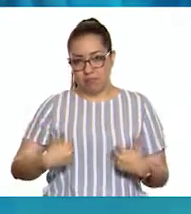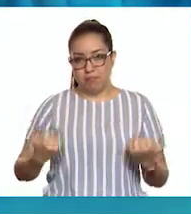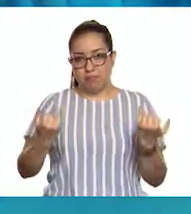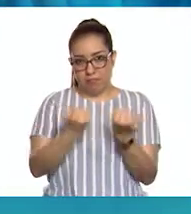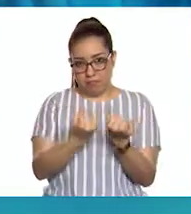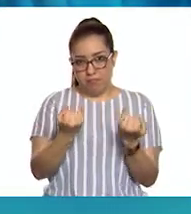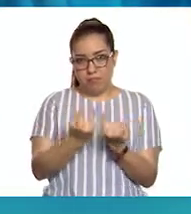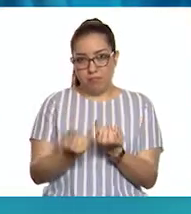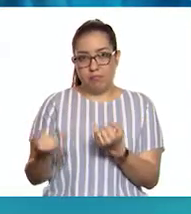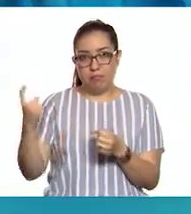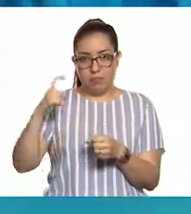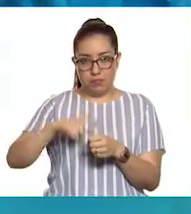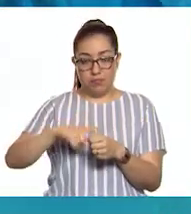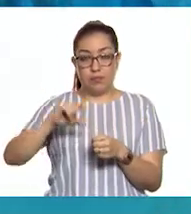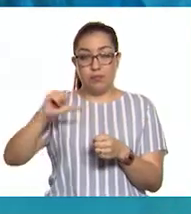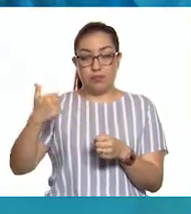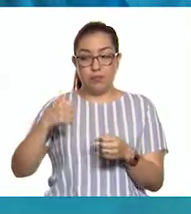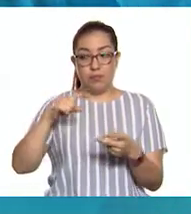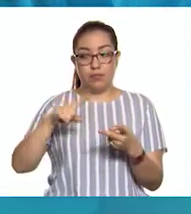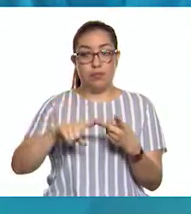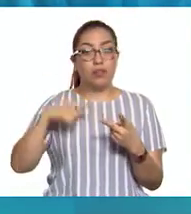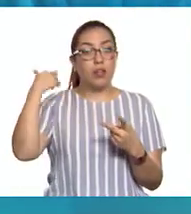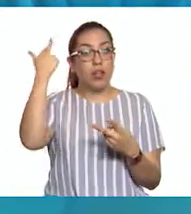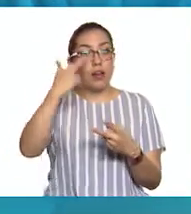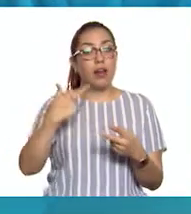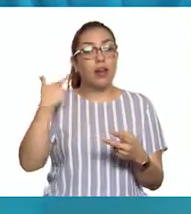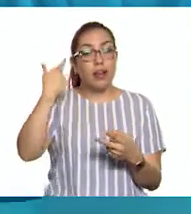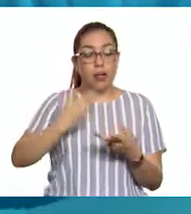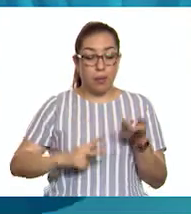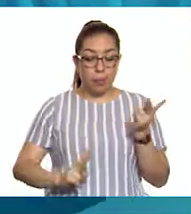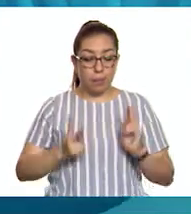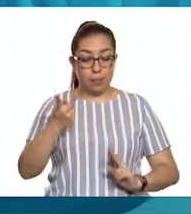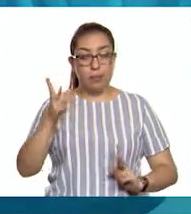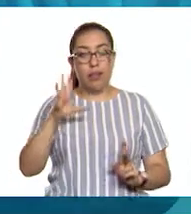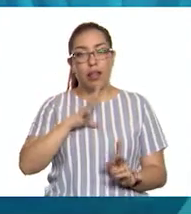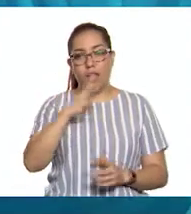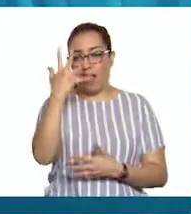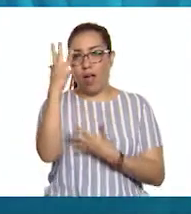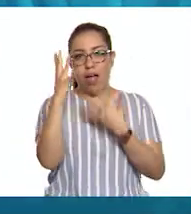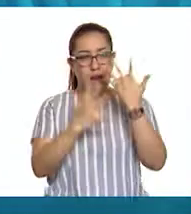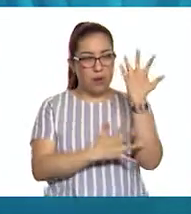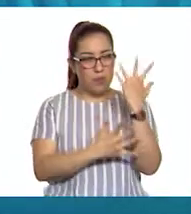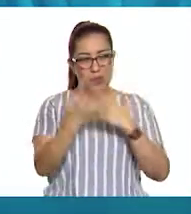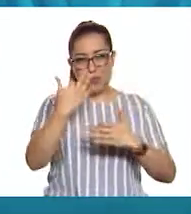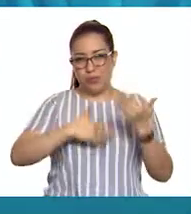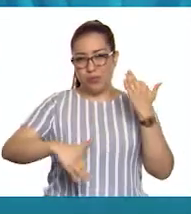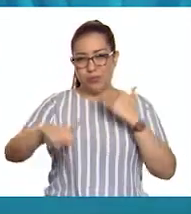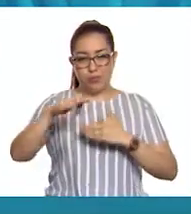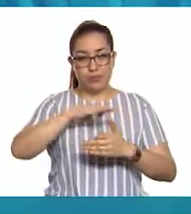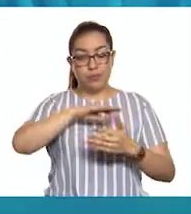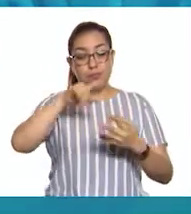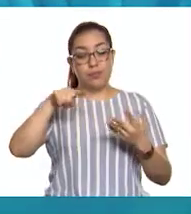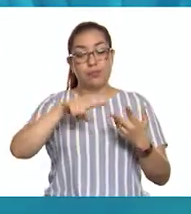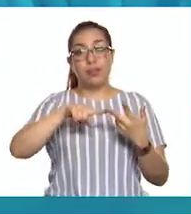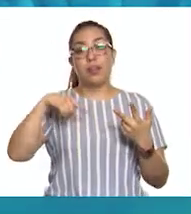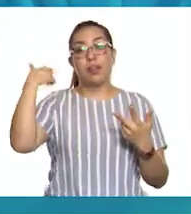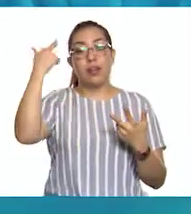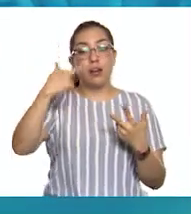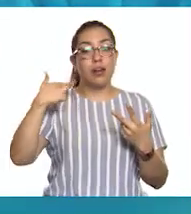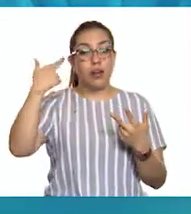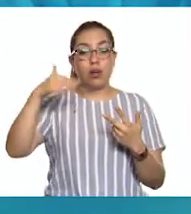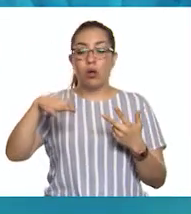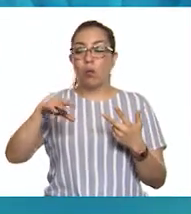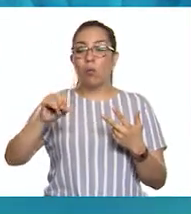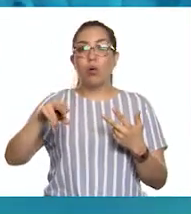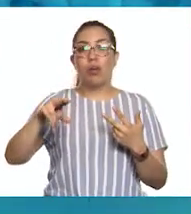el reino de las plantas, donde están las hierbas, los arbustos y los árboles, el reino monera, compuesto